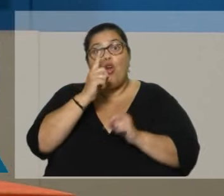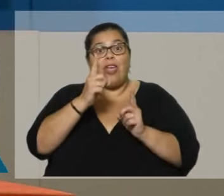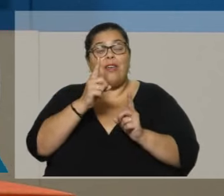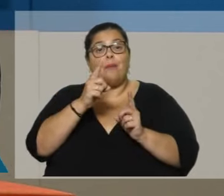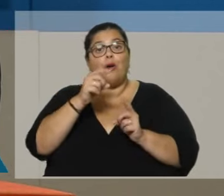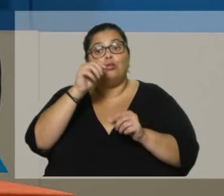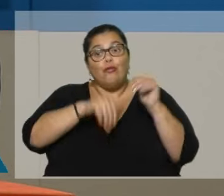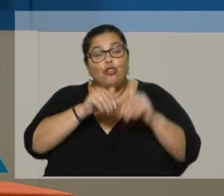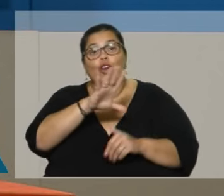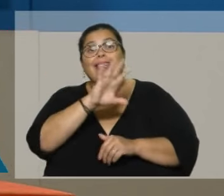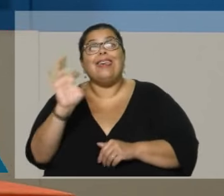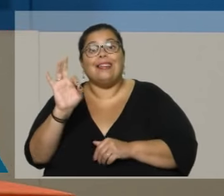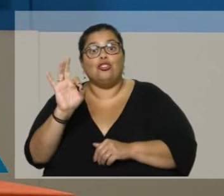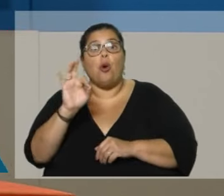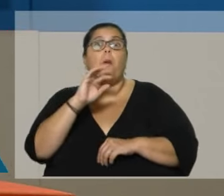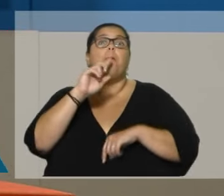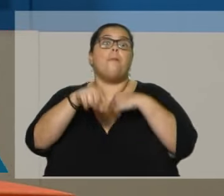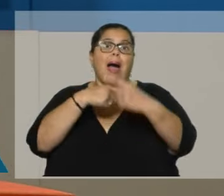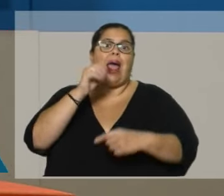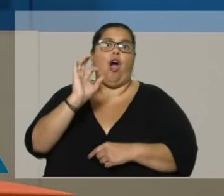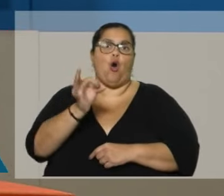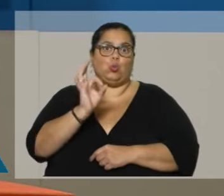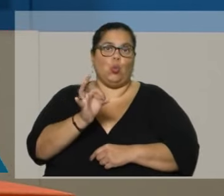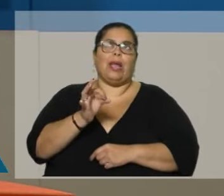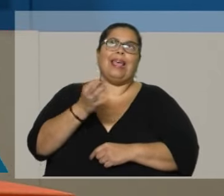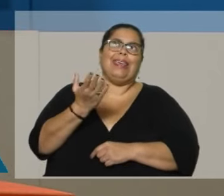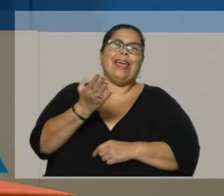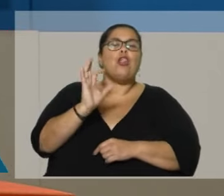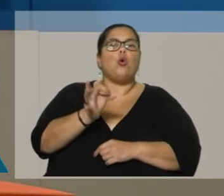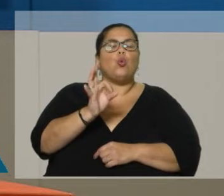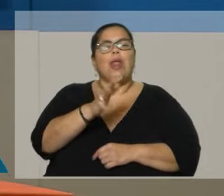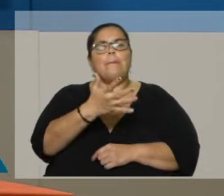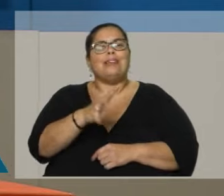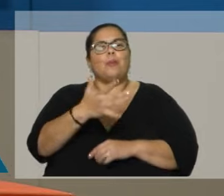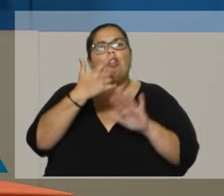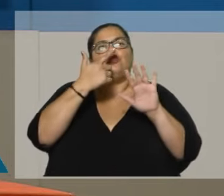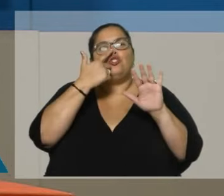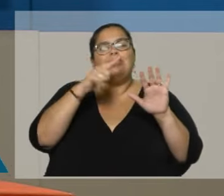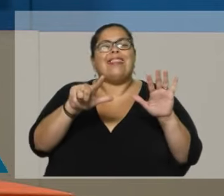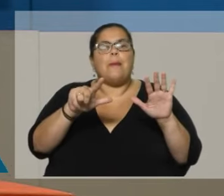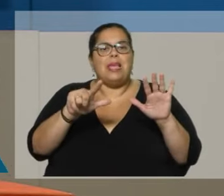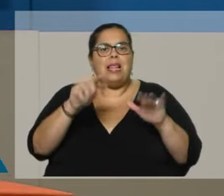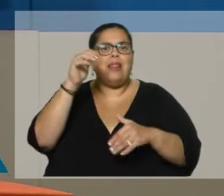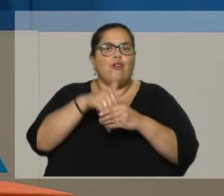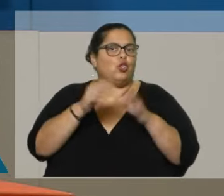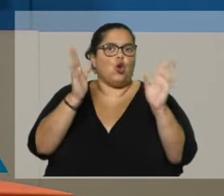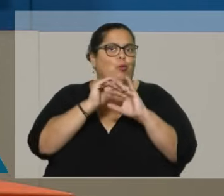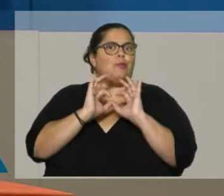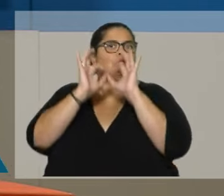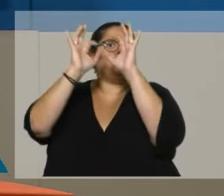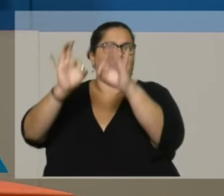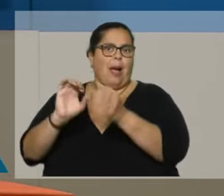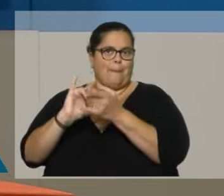continuar en carrera para octubre. Y en octubre obtuvimos en torno a los 7.000 votos, que no nos permitió tener una representación parlamentaria, ¿no?